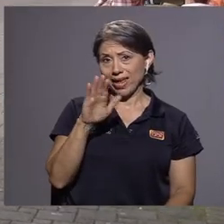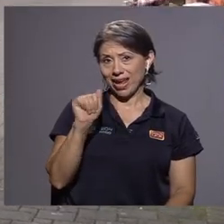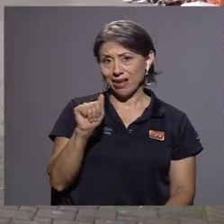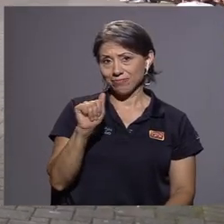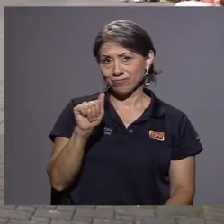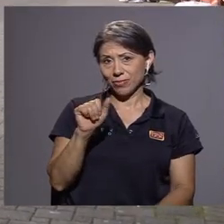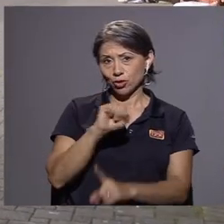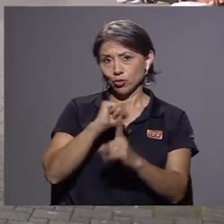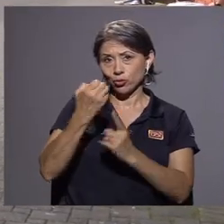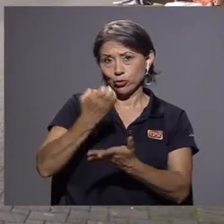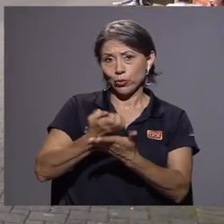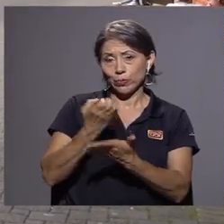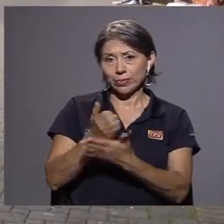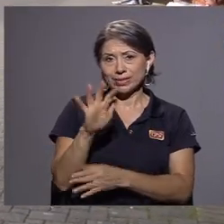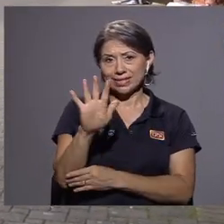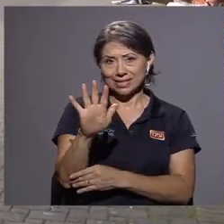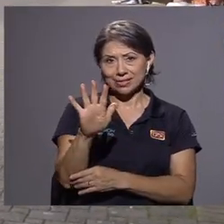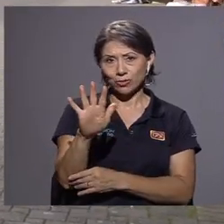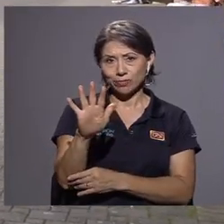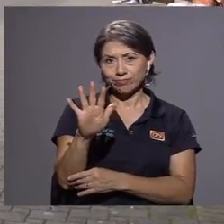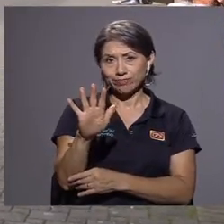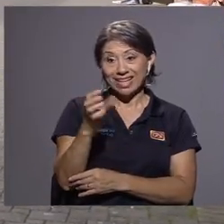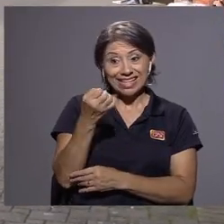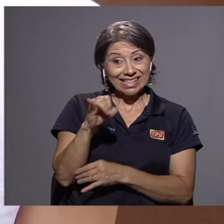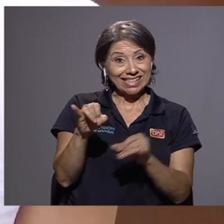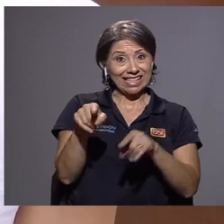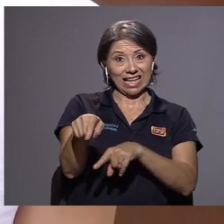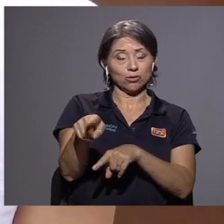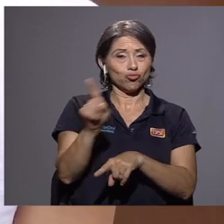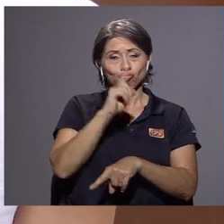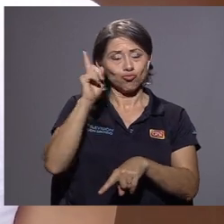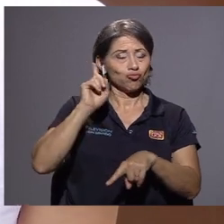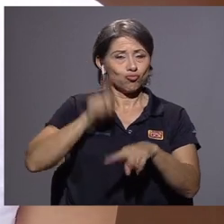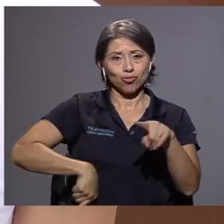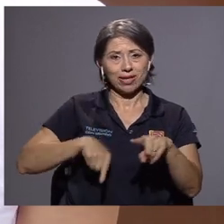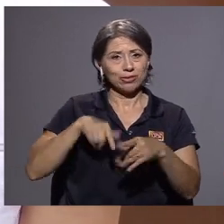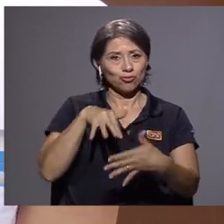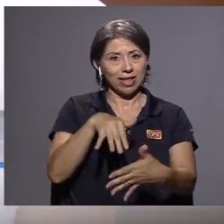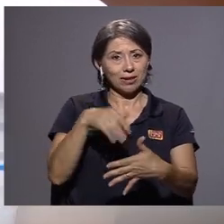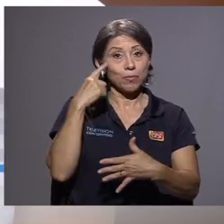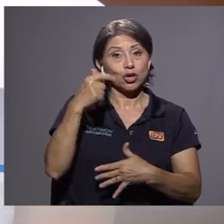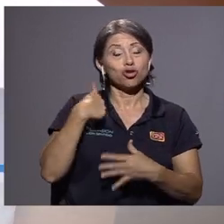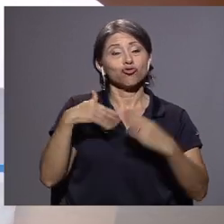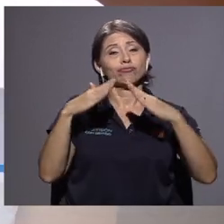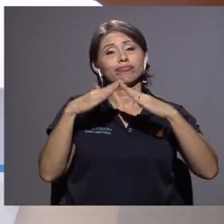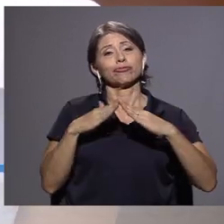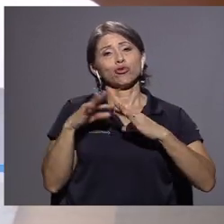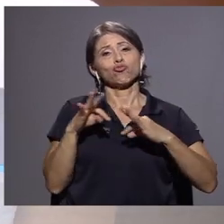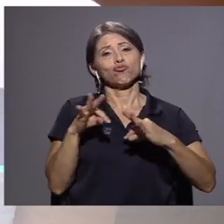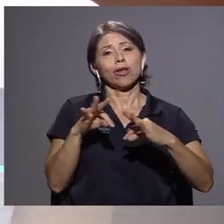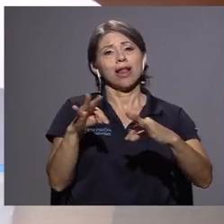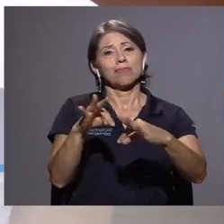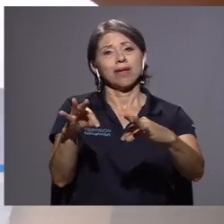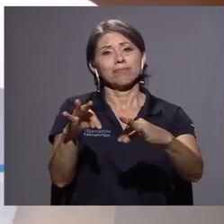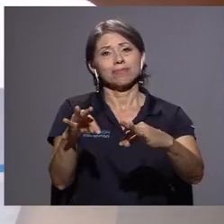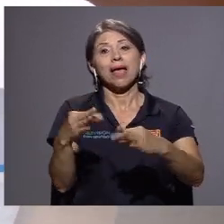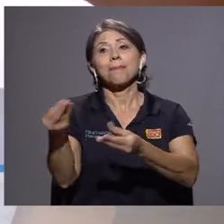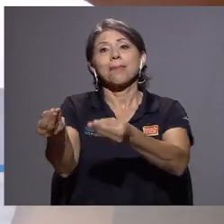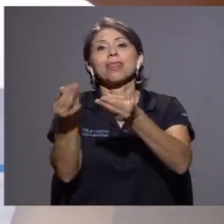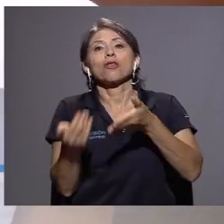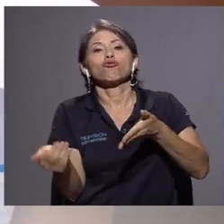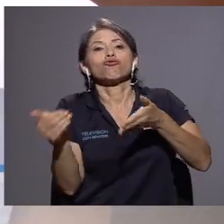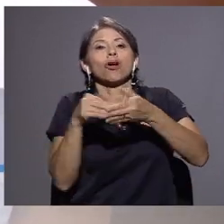Yo tengo beca socioeconómica 5 y sinceramente sin la beca no hubiera podido estudiar porque soy de Turrialba,